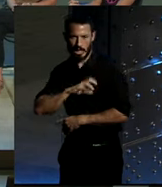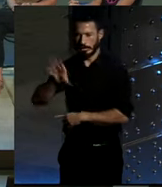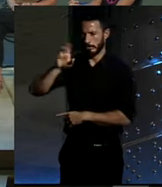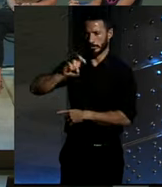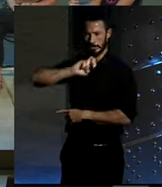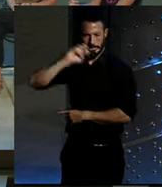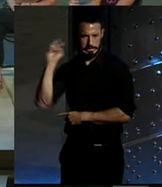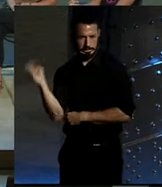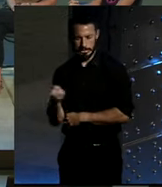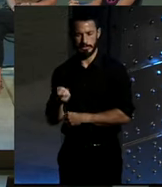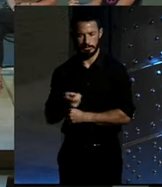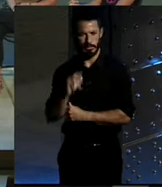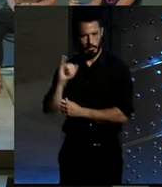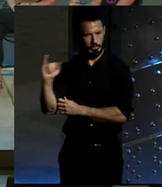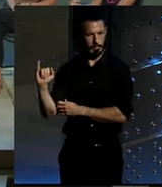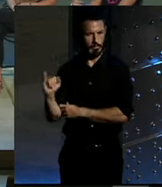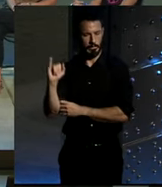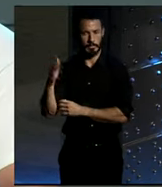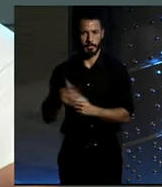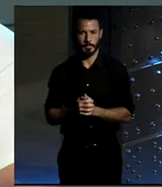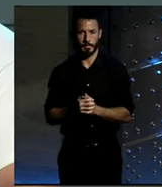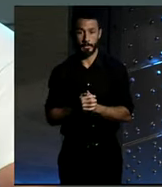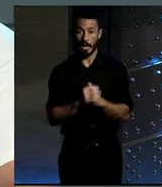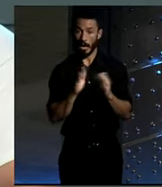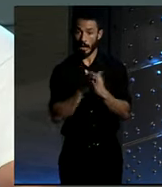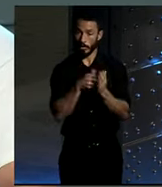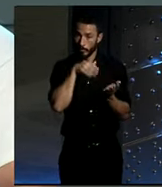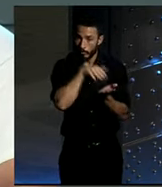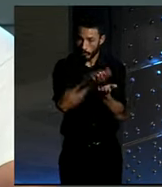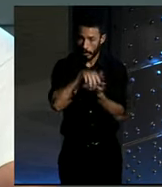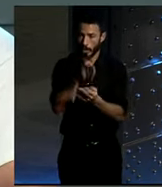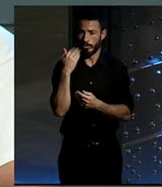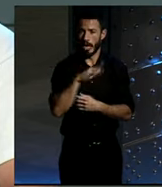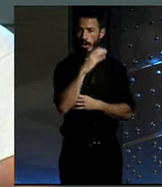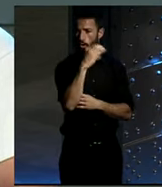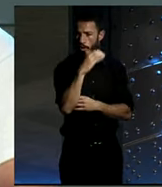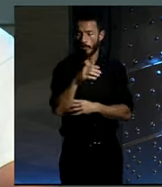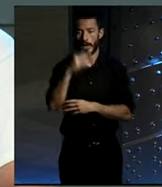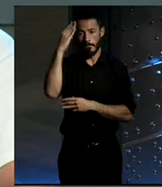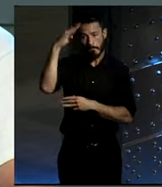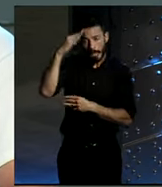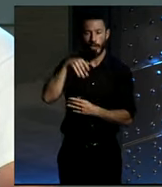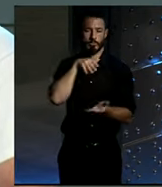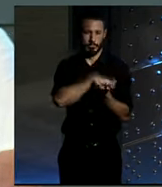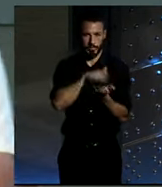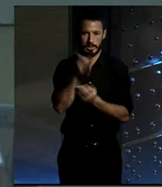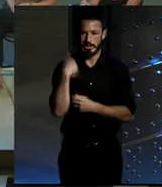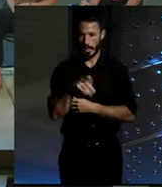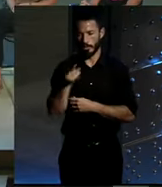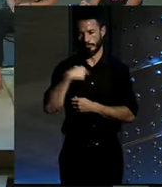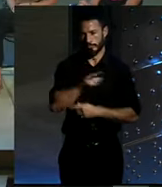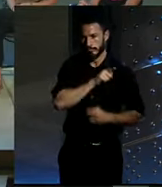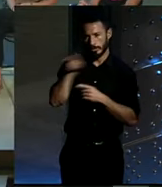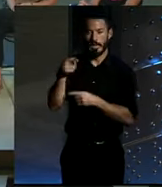que escribir la segunda parte del libro. Bueno, el libro ha salido publicado ya en Colombia y en México y ahora voy para allá a hacer apostolado. Jaime